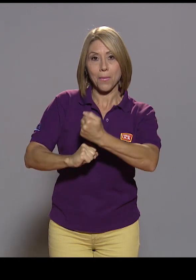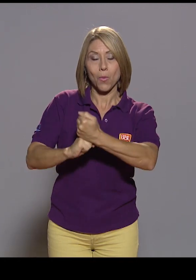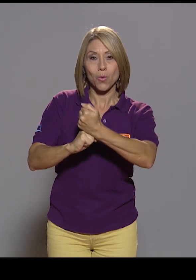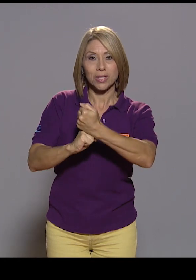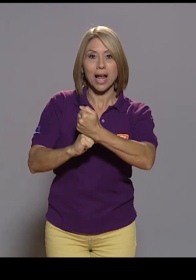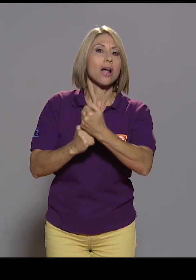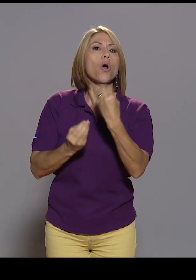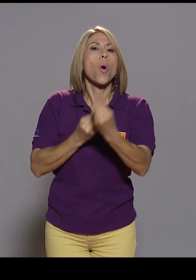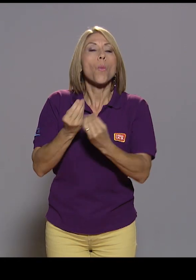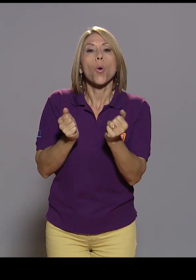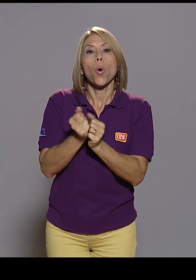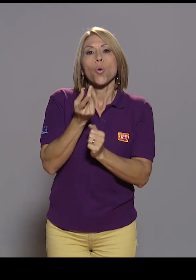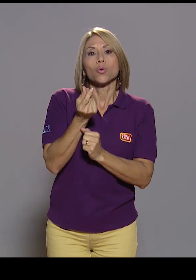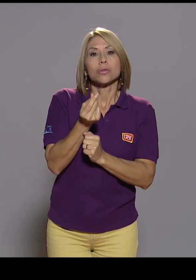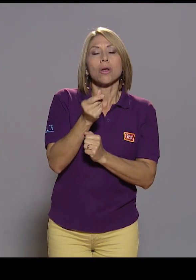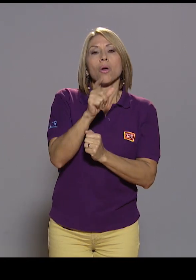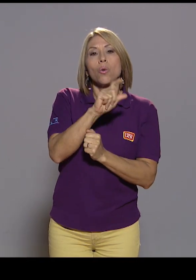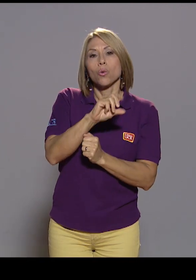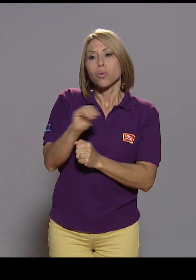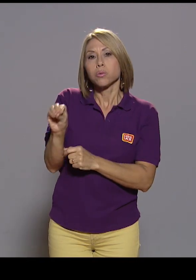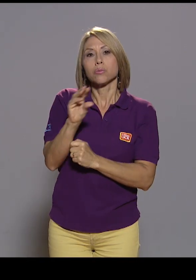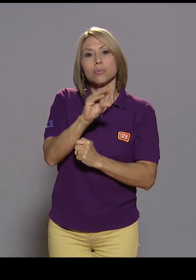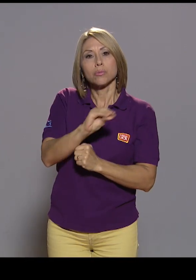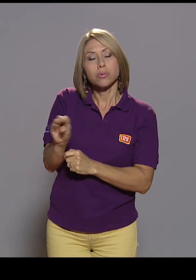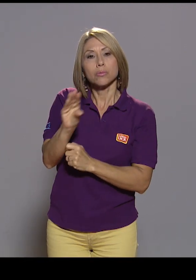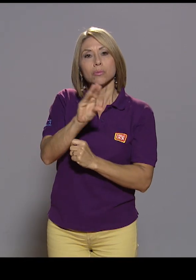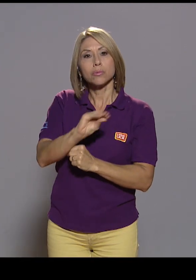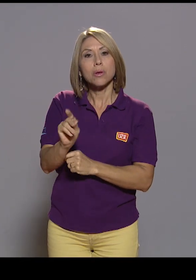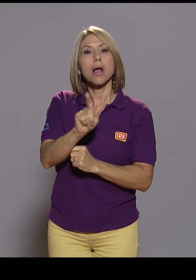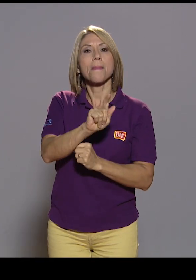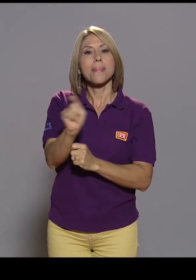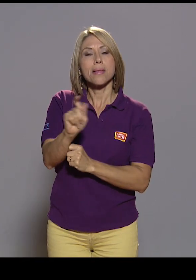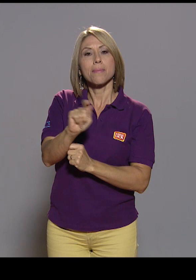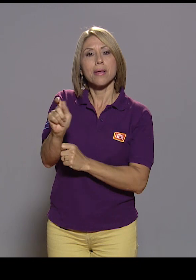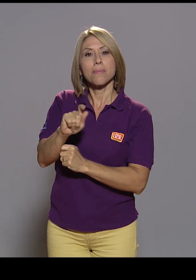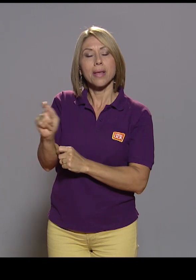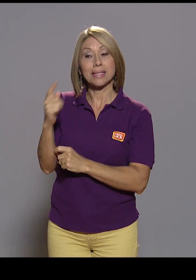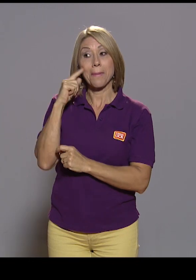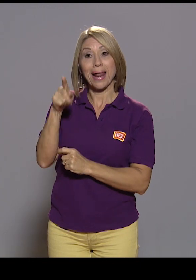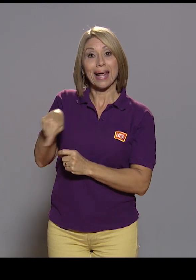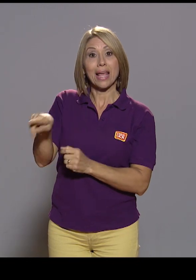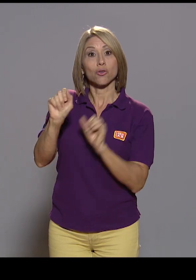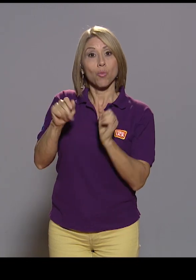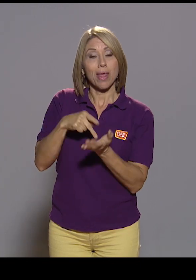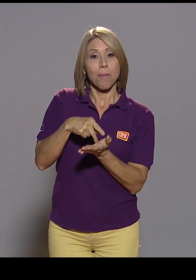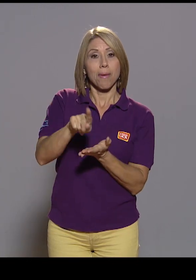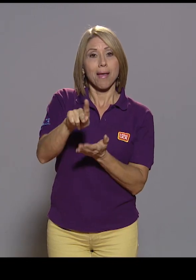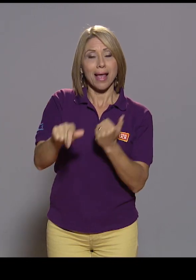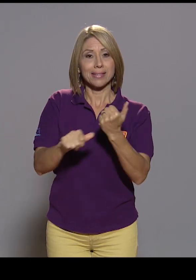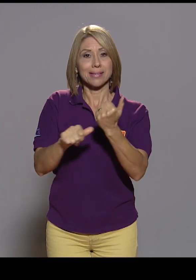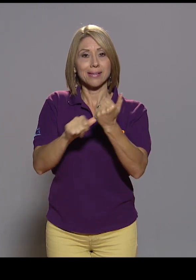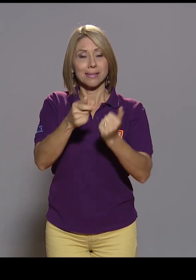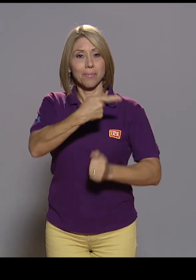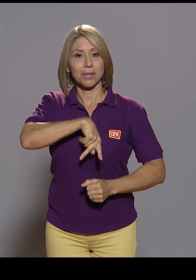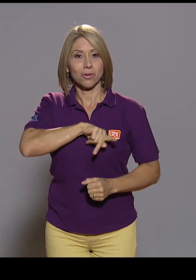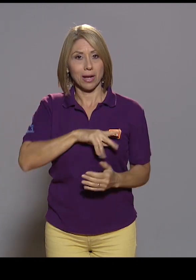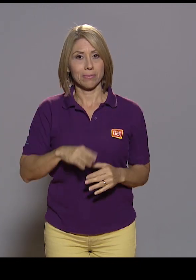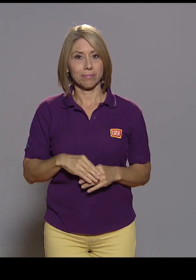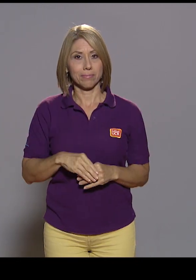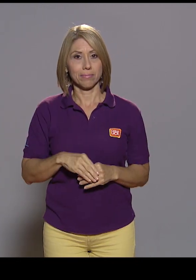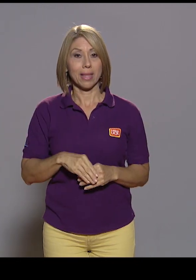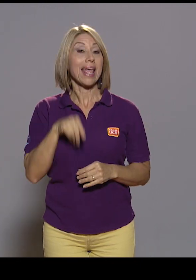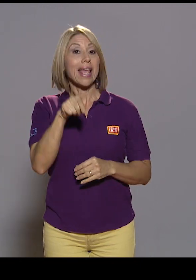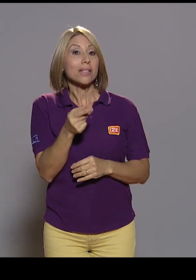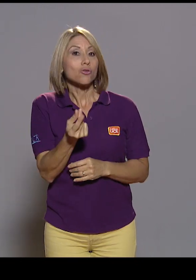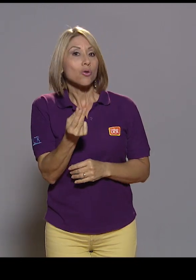través de una transferencia mensual de recursos para que puedan financiar la asistencia personal, que es muy importante, ¿verdad? Los recursos